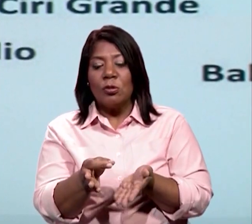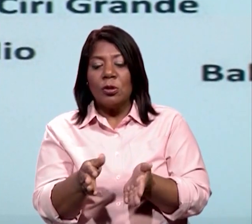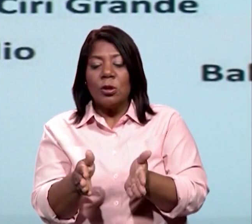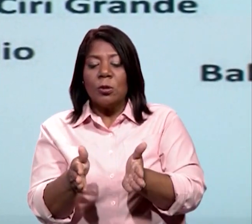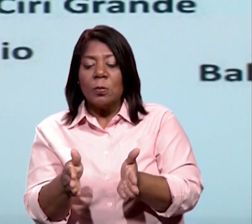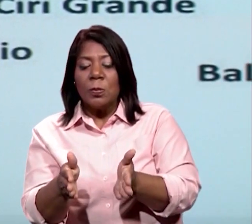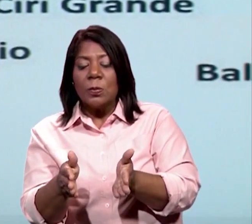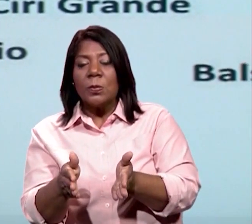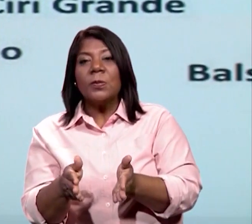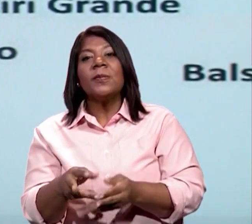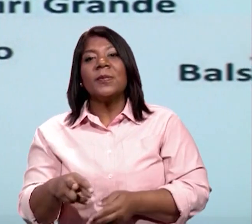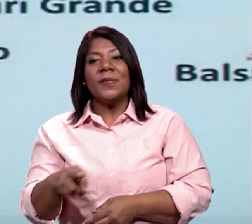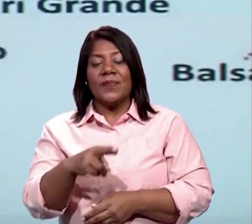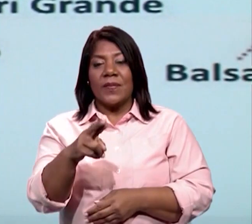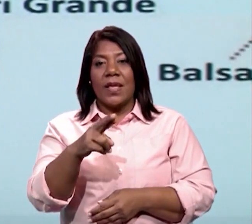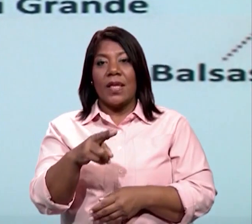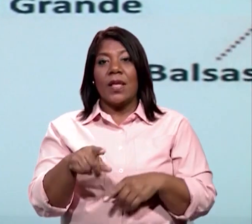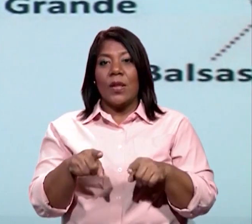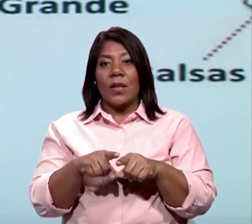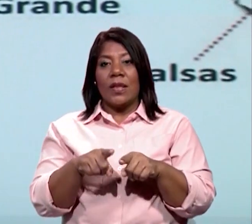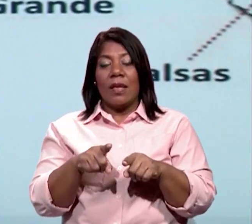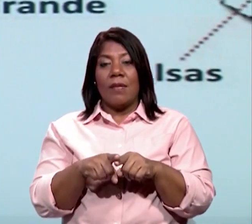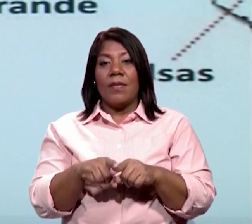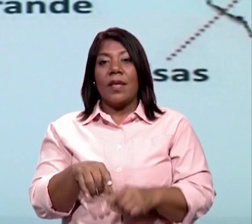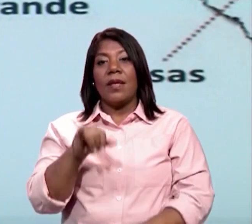también tenemos río Indio.